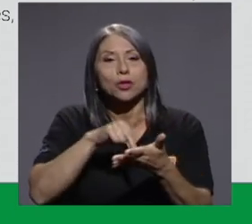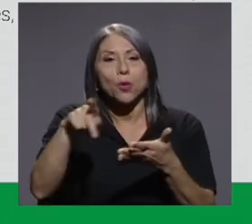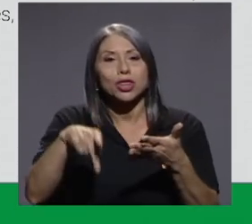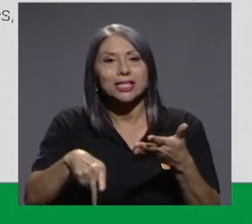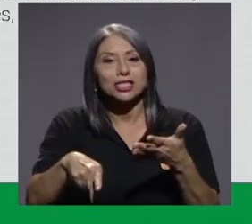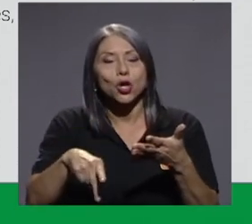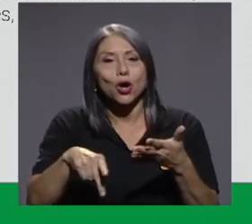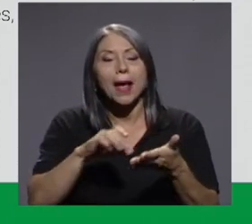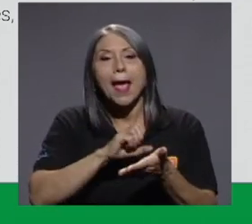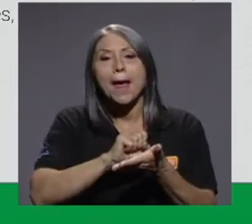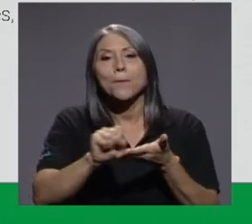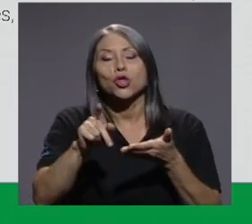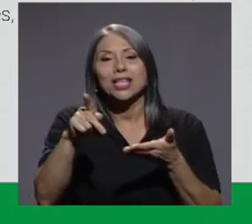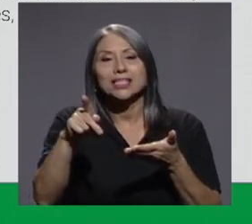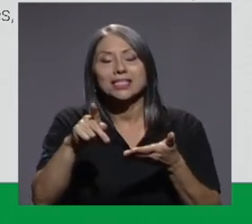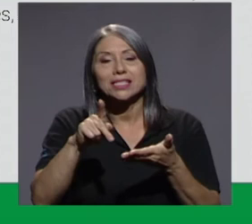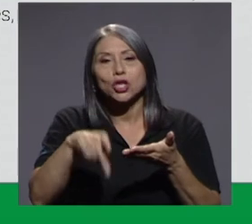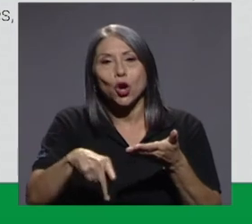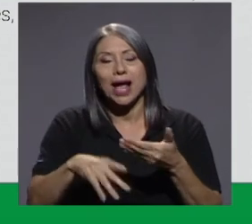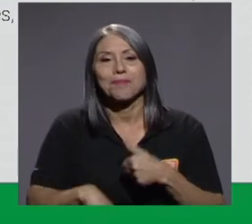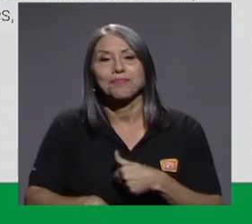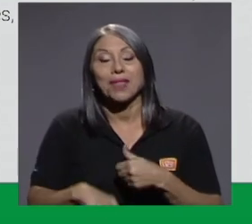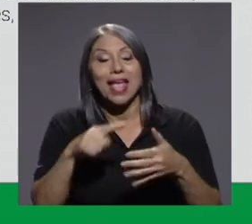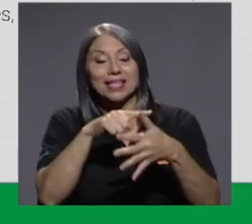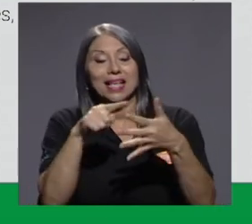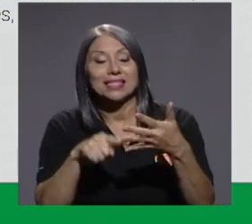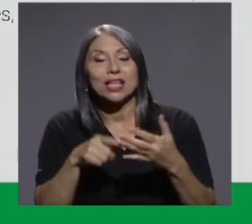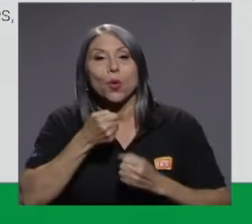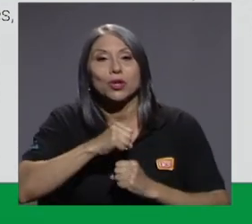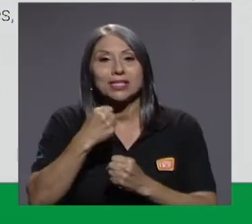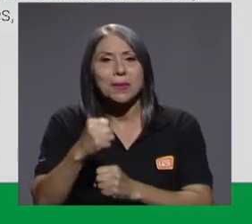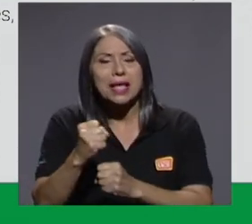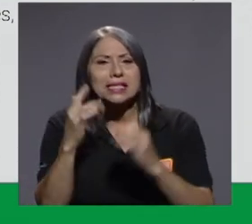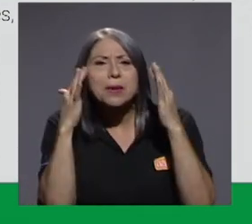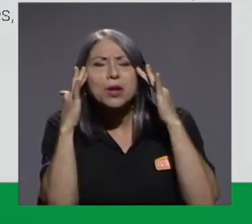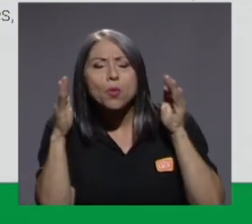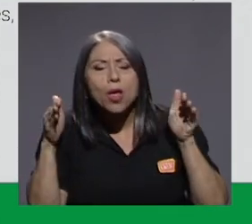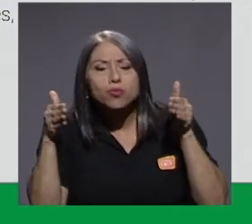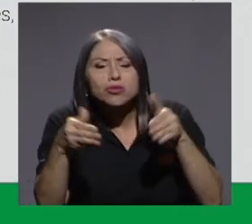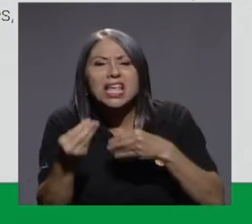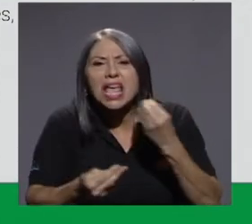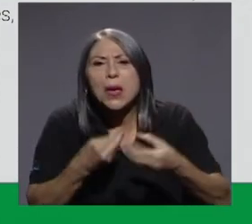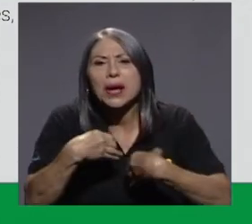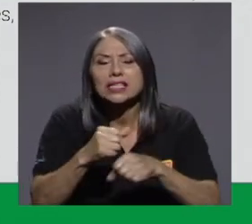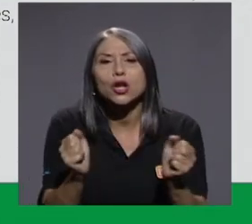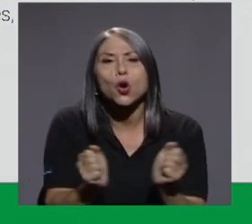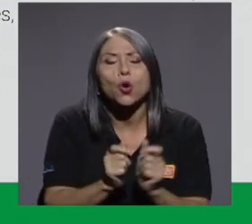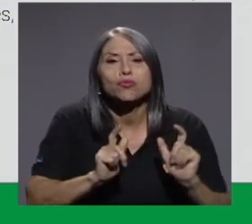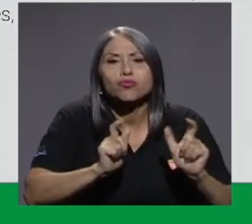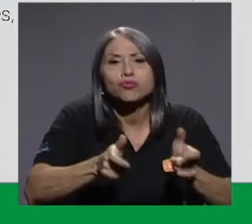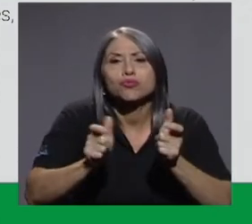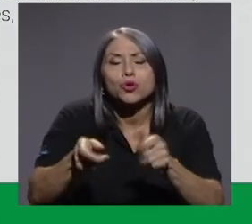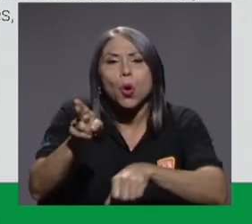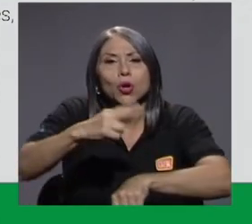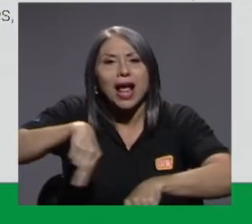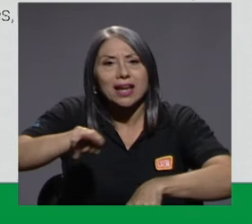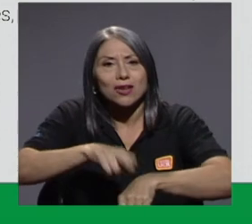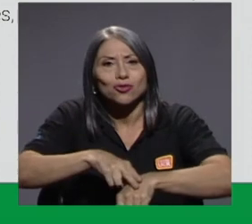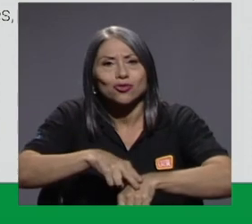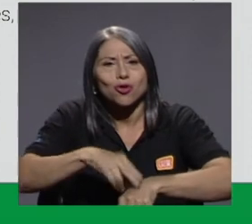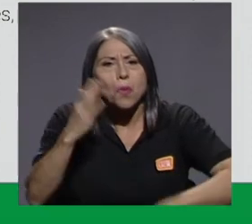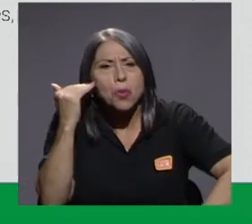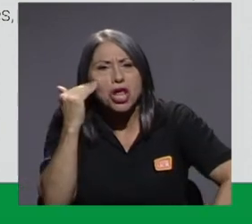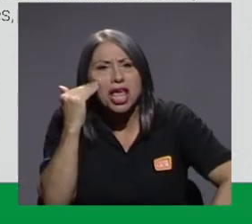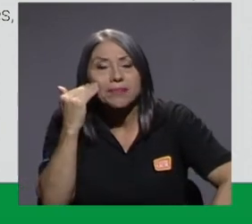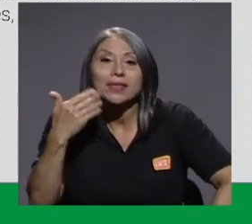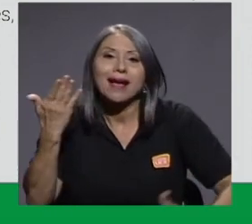Estas cinco municipalidades se han preocupado por la gestión de residuos orgánicos. ¿Por qué? Porque nos hemos dado cuenta que más del 50